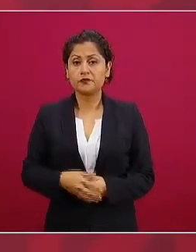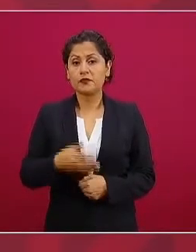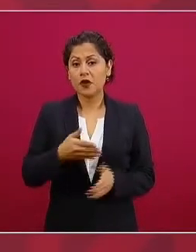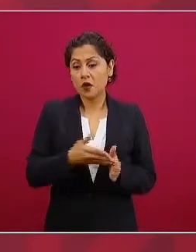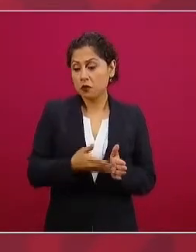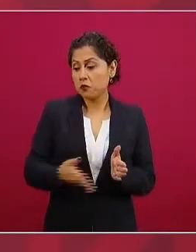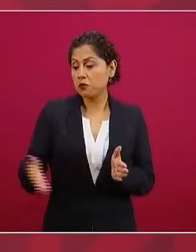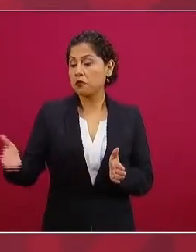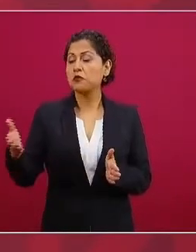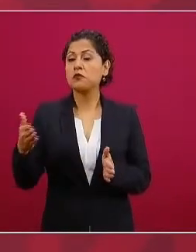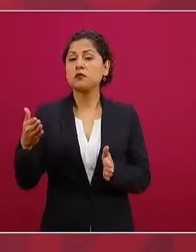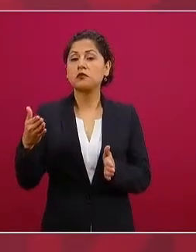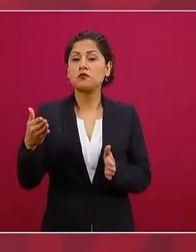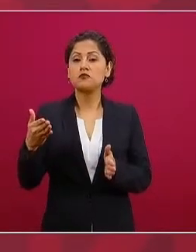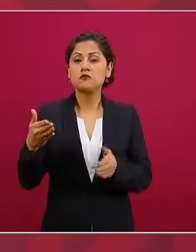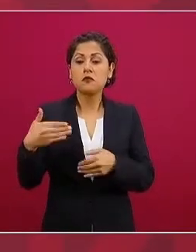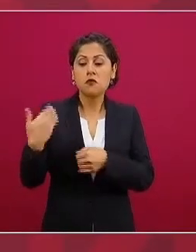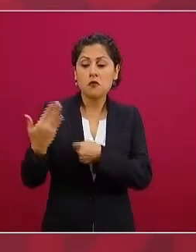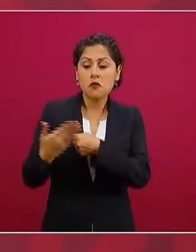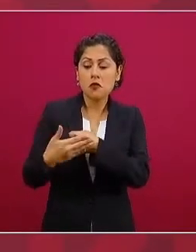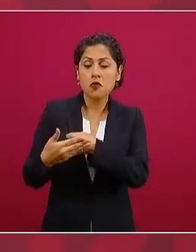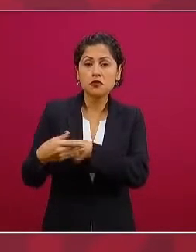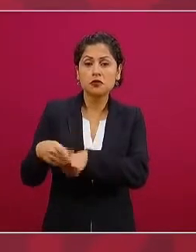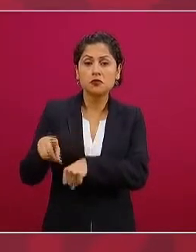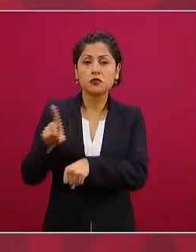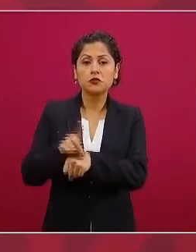sobre cada medida.